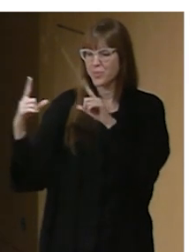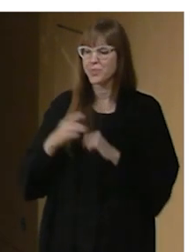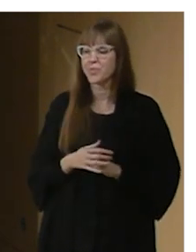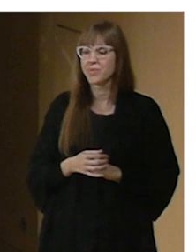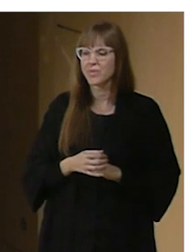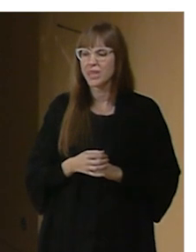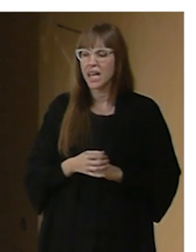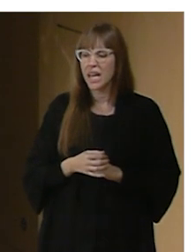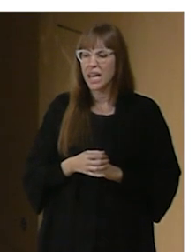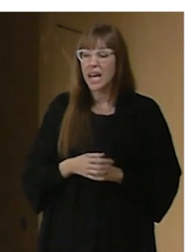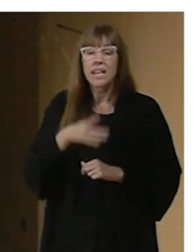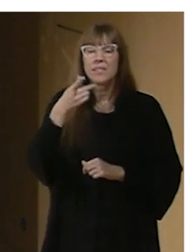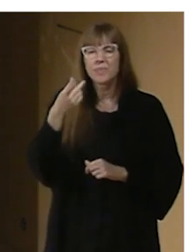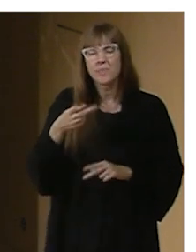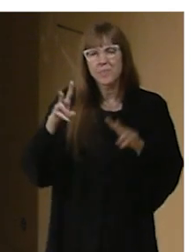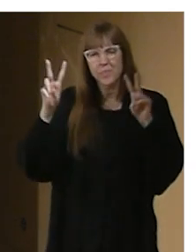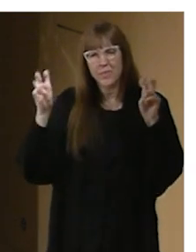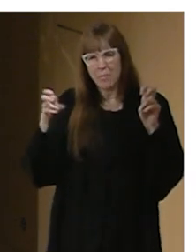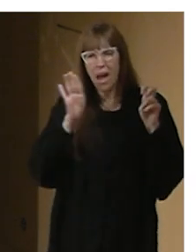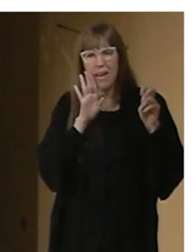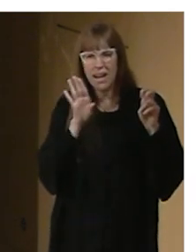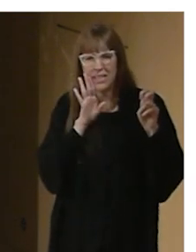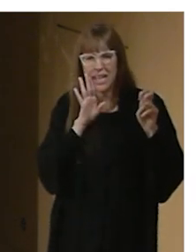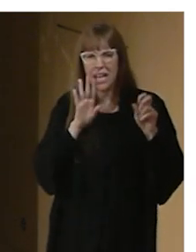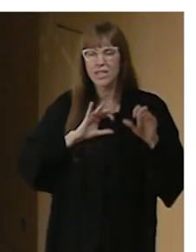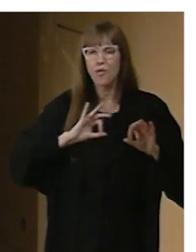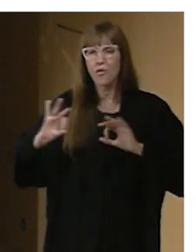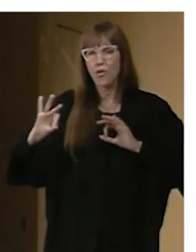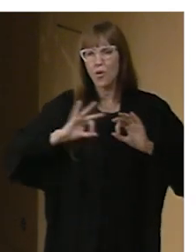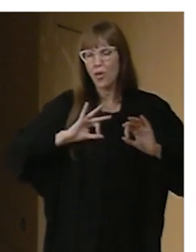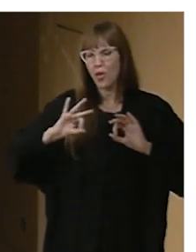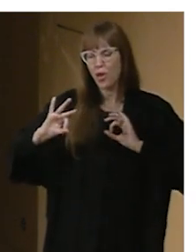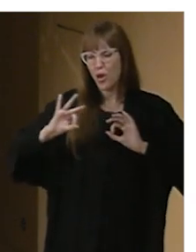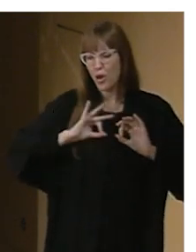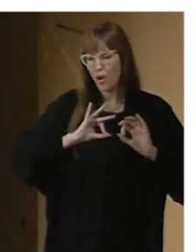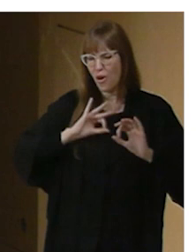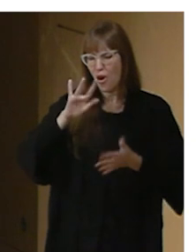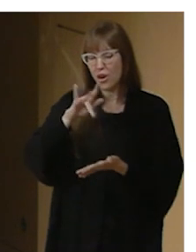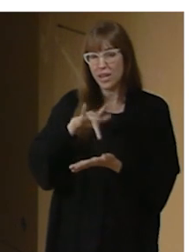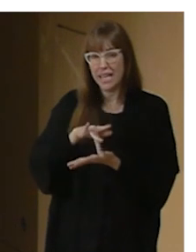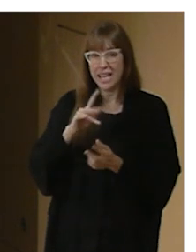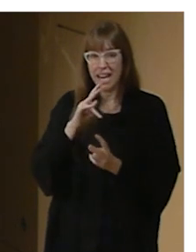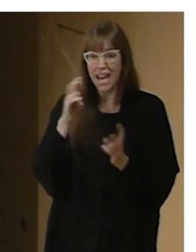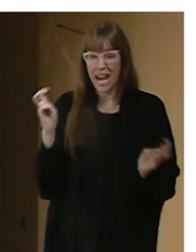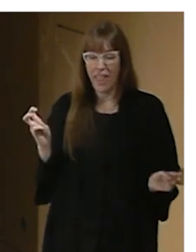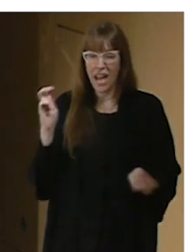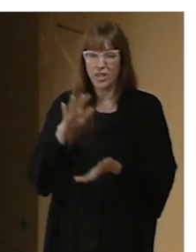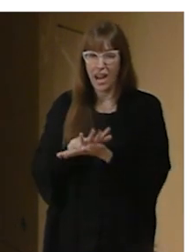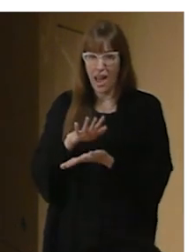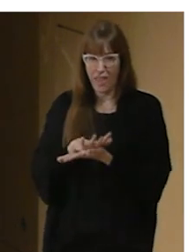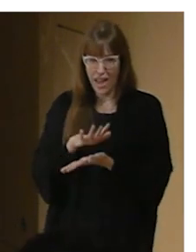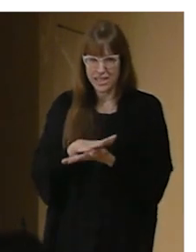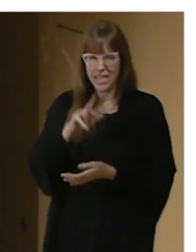aquí os dejo la definición que creo que es Chicken Set la que lo da de lo que es una Relax Performance